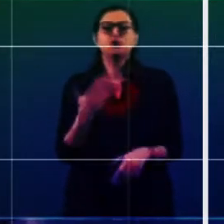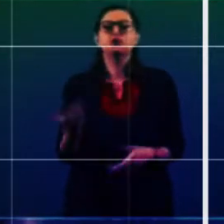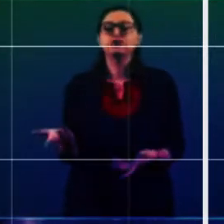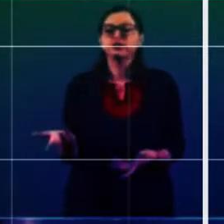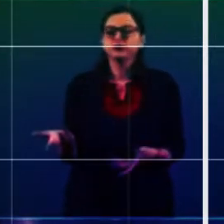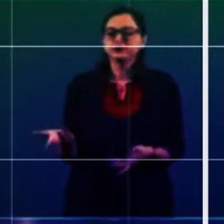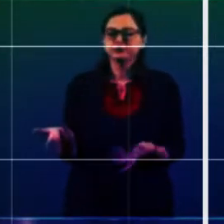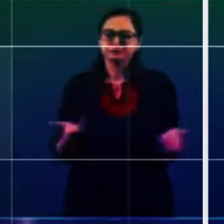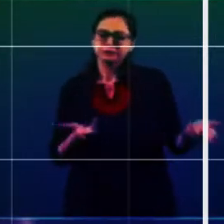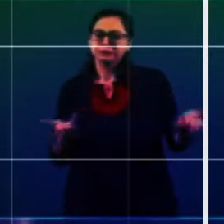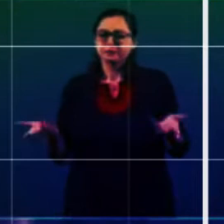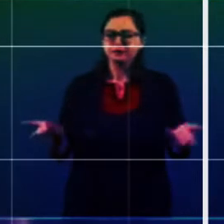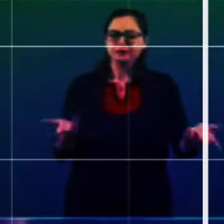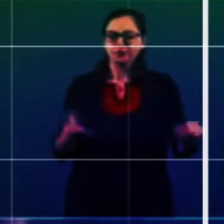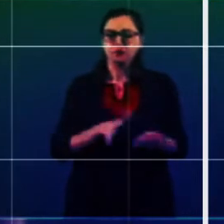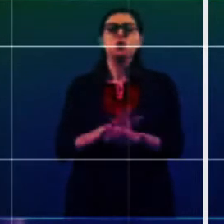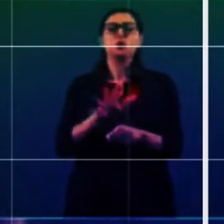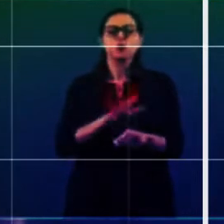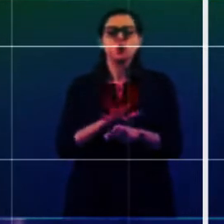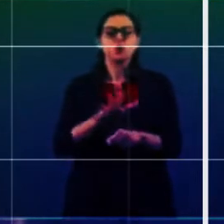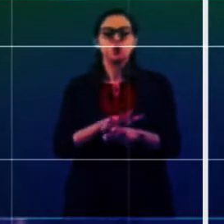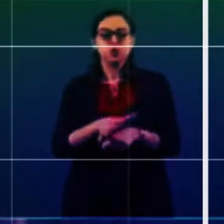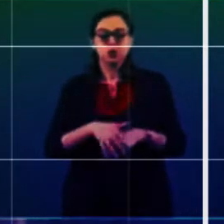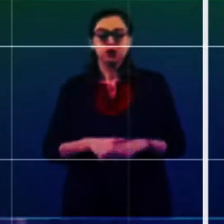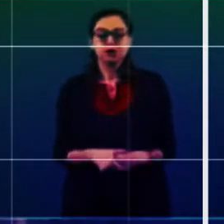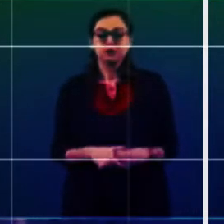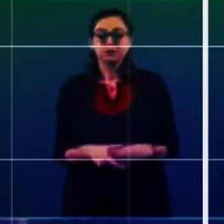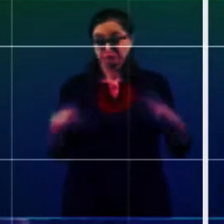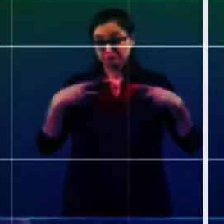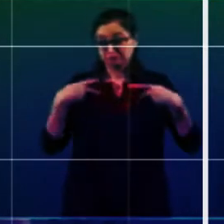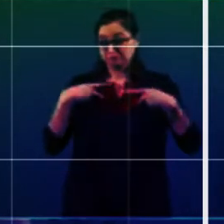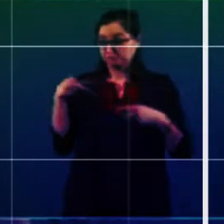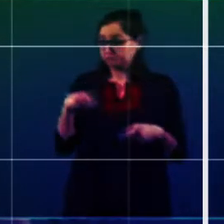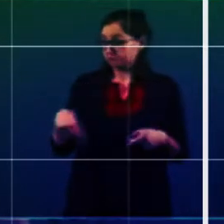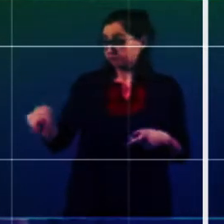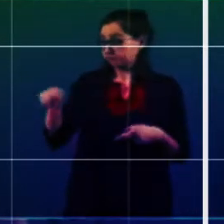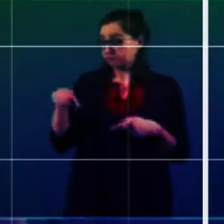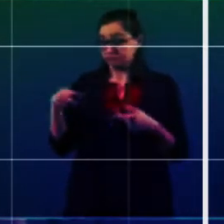apoyar a la gente, a los que lo necesitan.